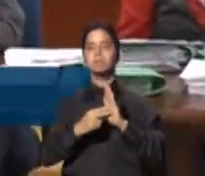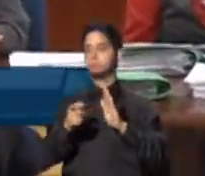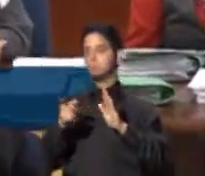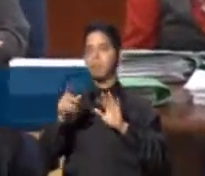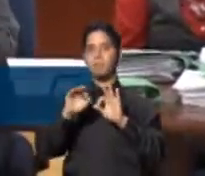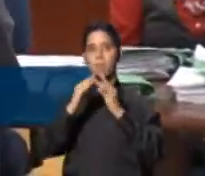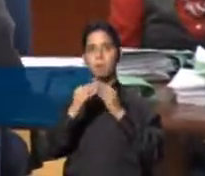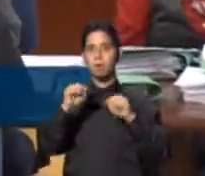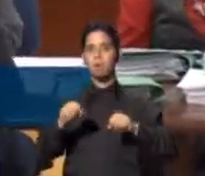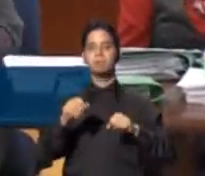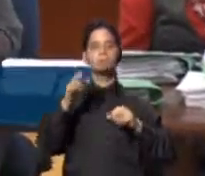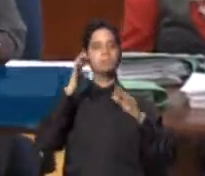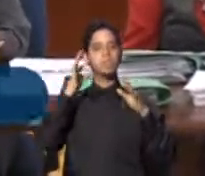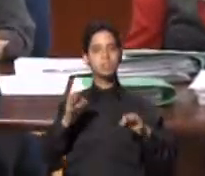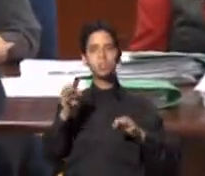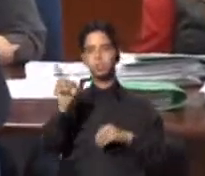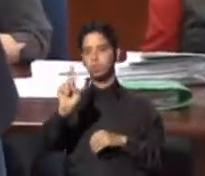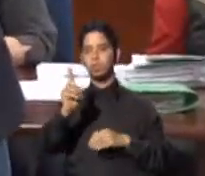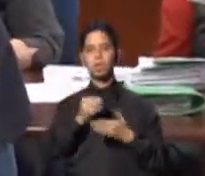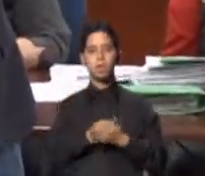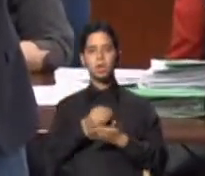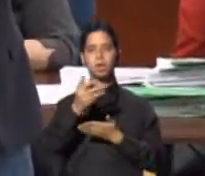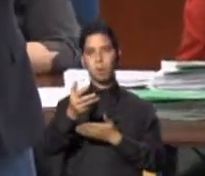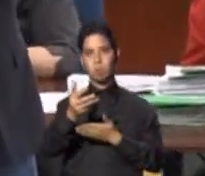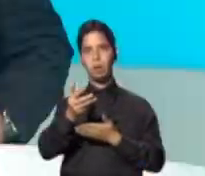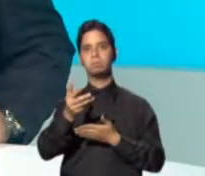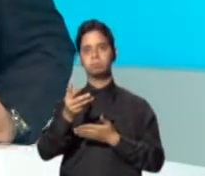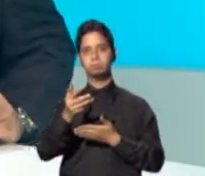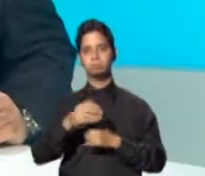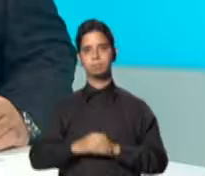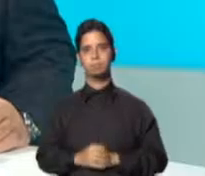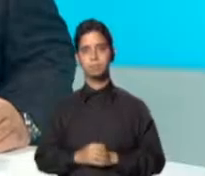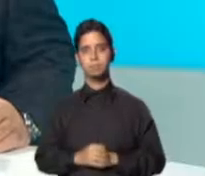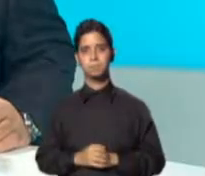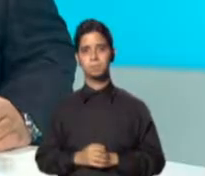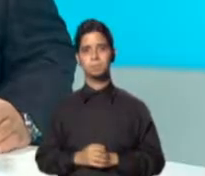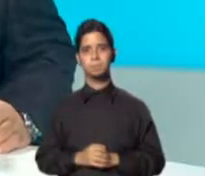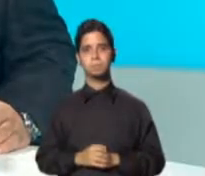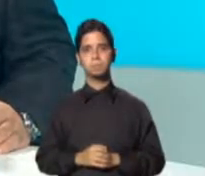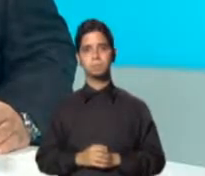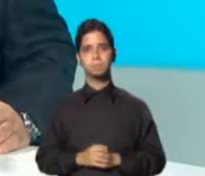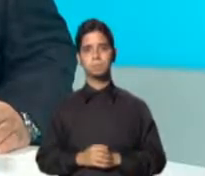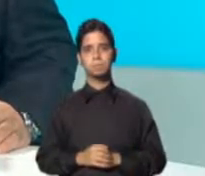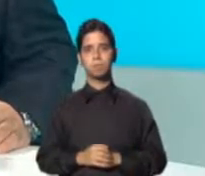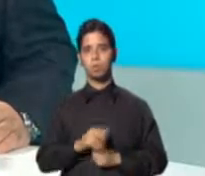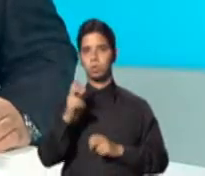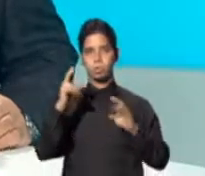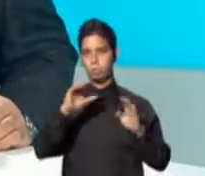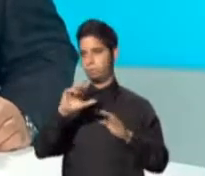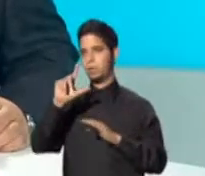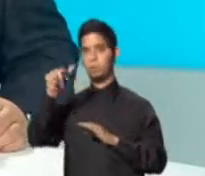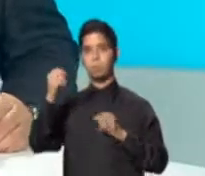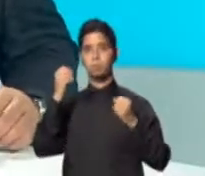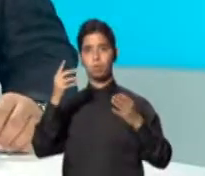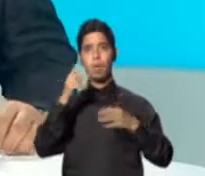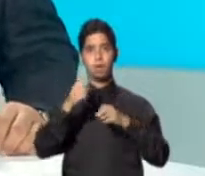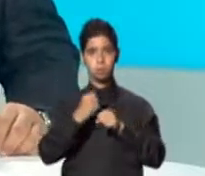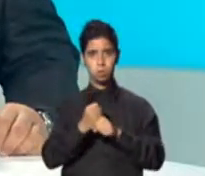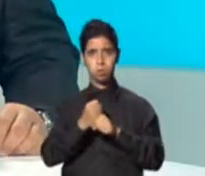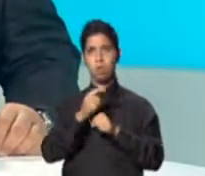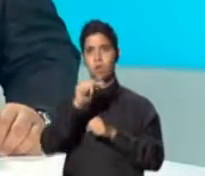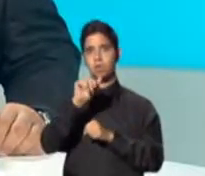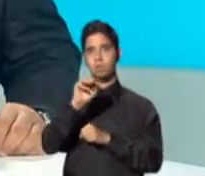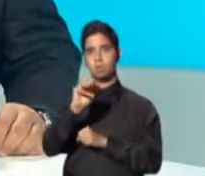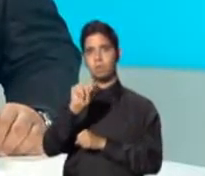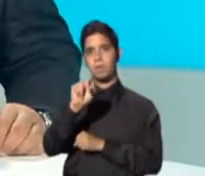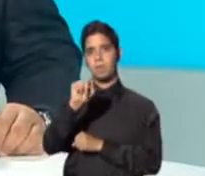selección al comprar los materiales escolares. Y después de varios años en rehabilitación, los manatíes Aramaná